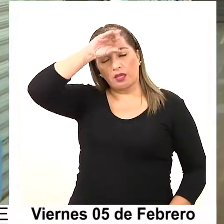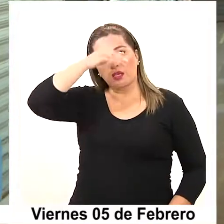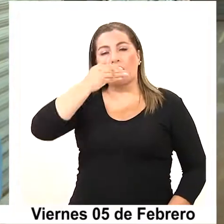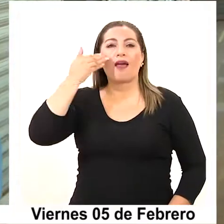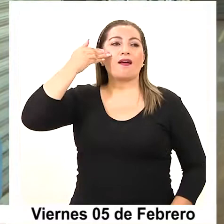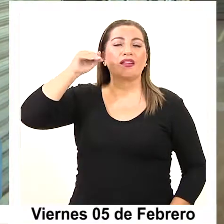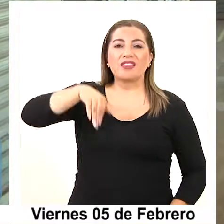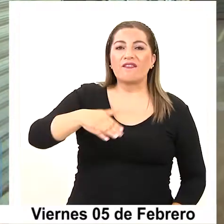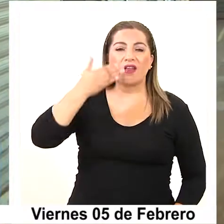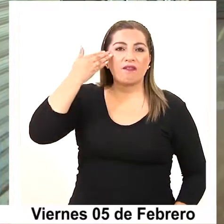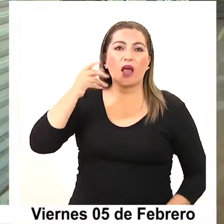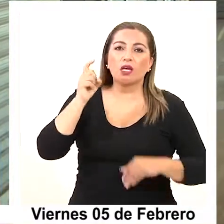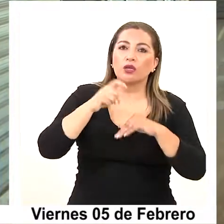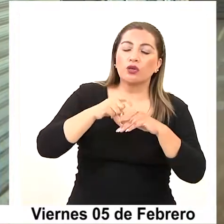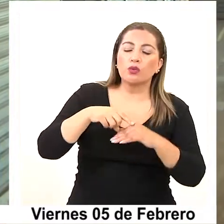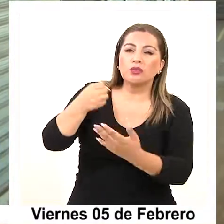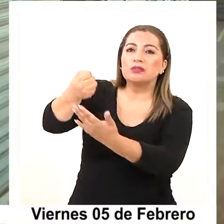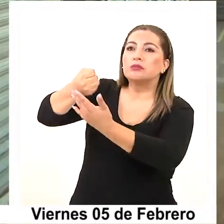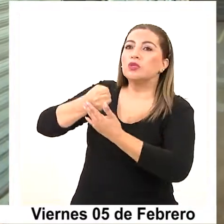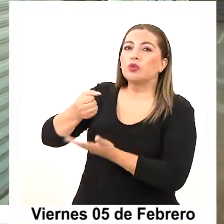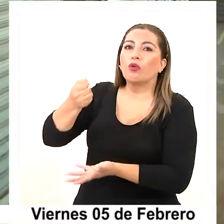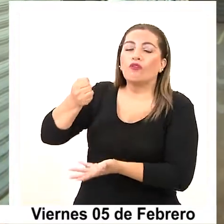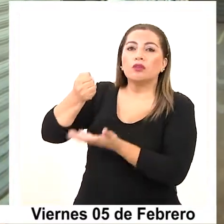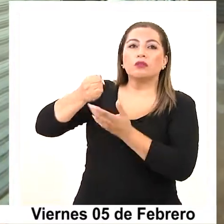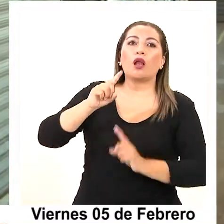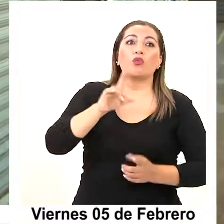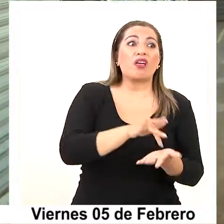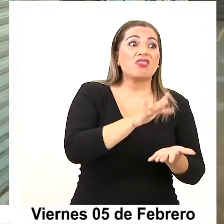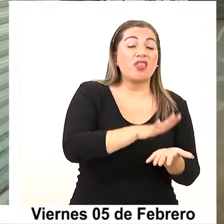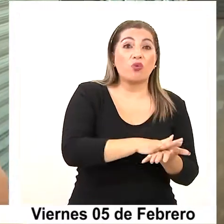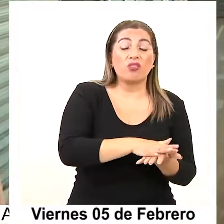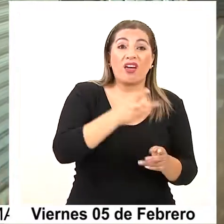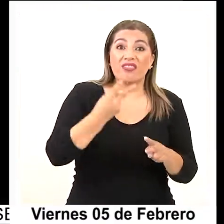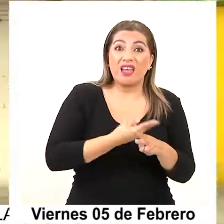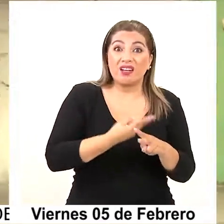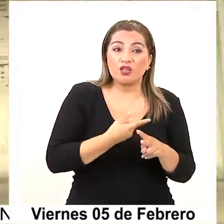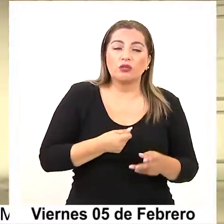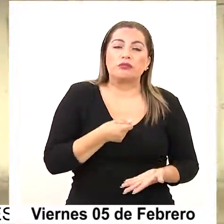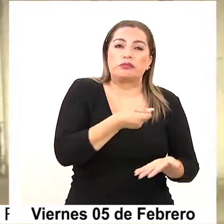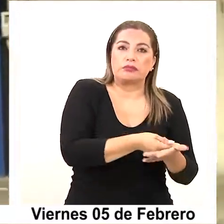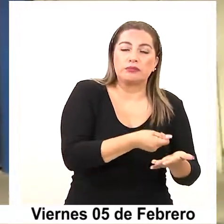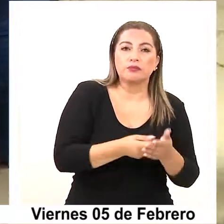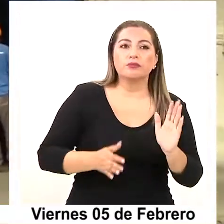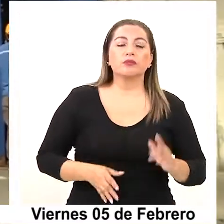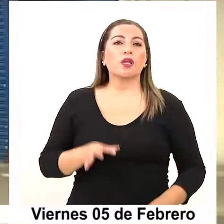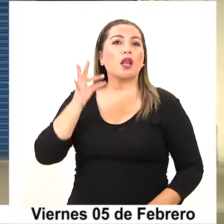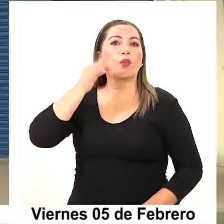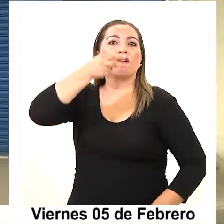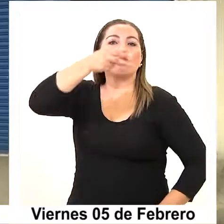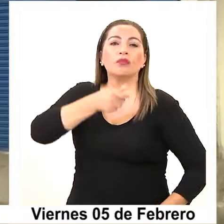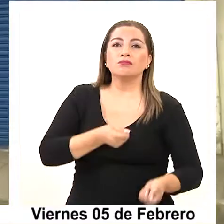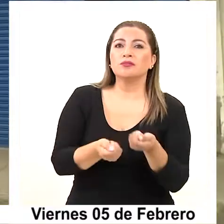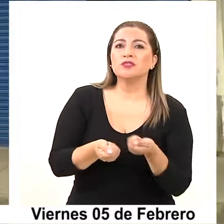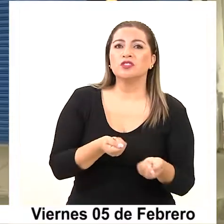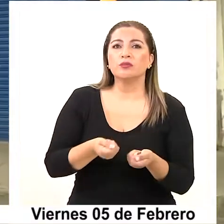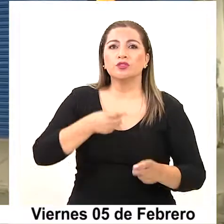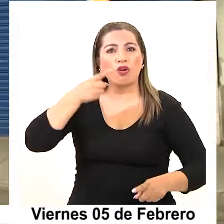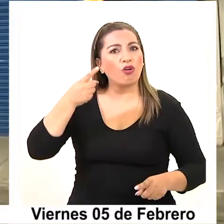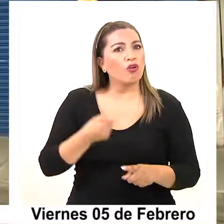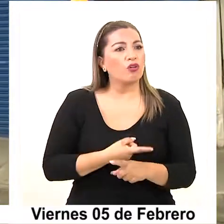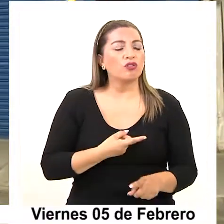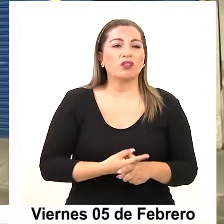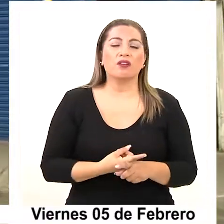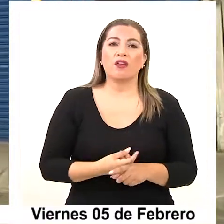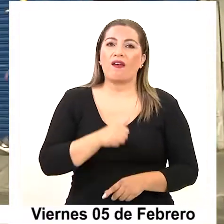Coyahuasi, y eso les ha servido para ir pagando deudas de arriendo principalmente. Las comerciantes precisaron que hubo nuevamente una